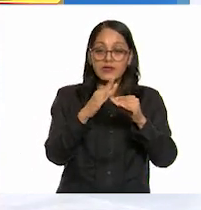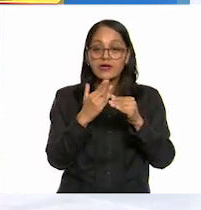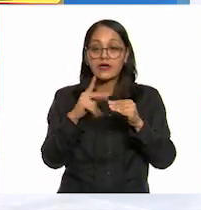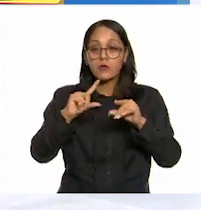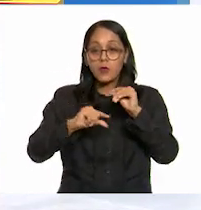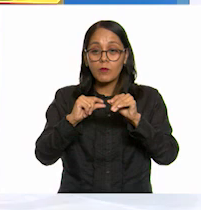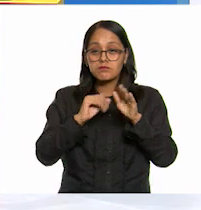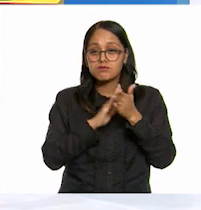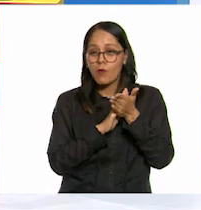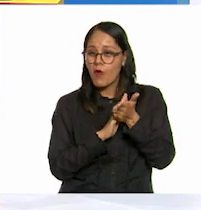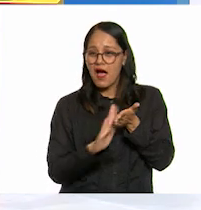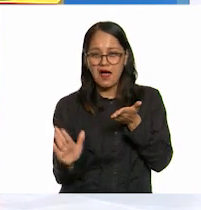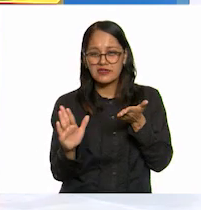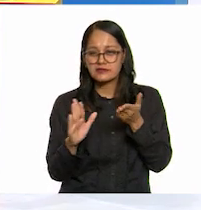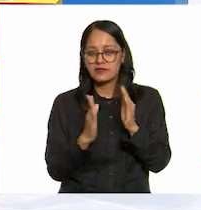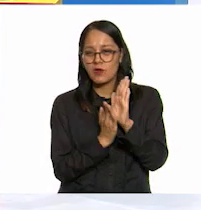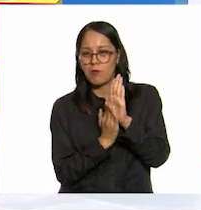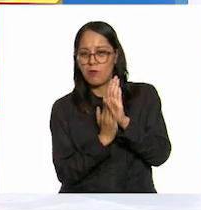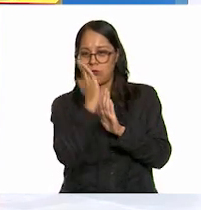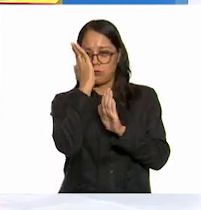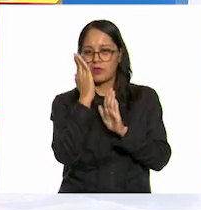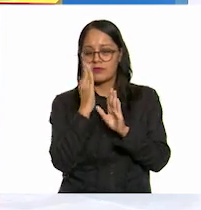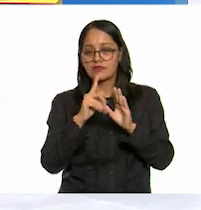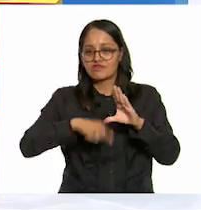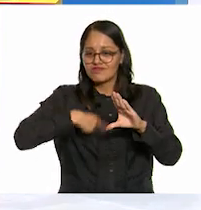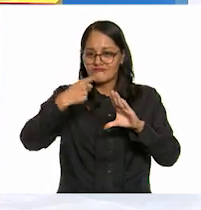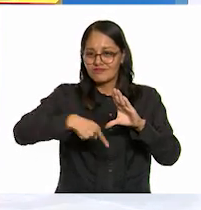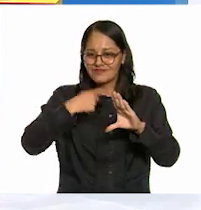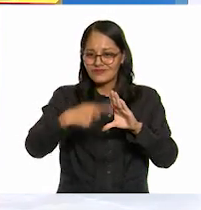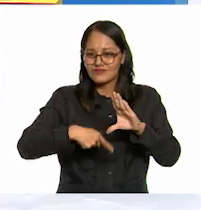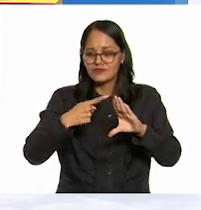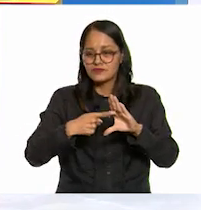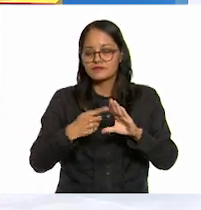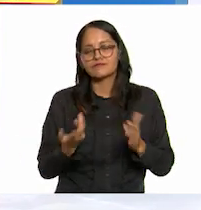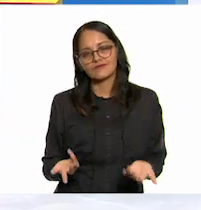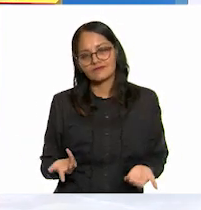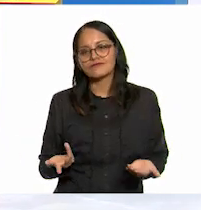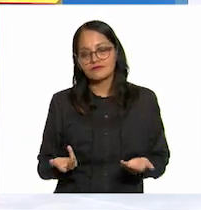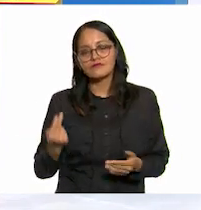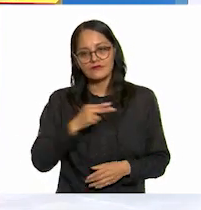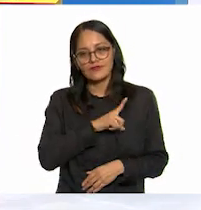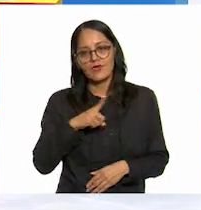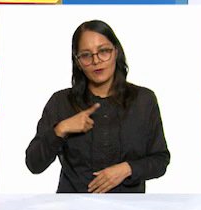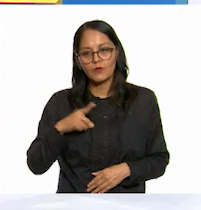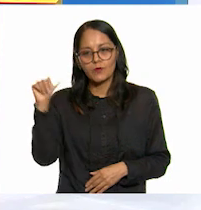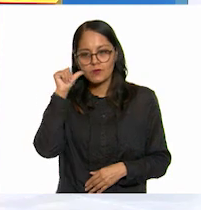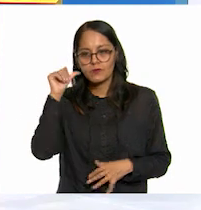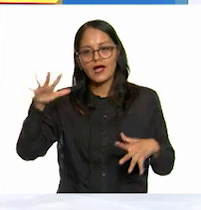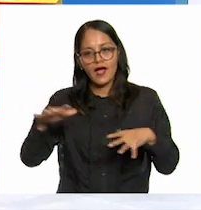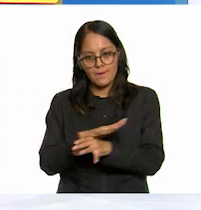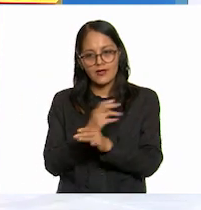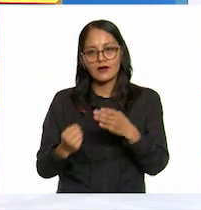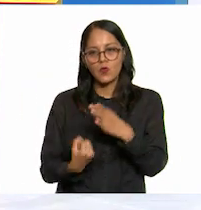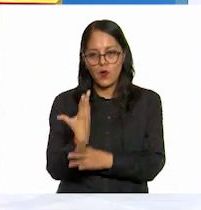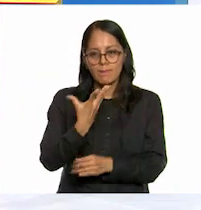desgasta mucho debido al deslizamiento no deseado entre las ruedas del piso hay que cambiarlas para seguir disfrutando de esa máquina que